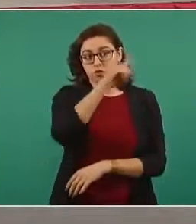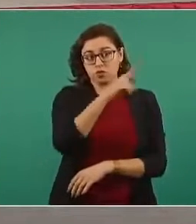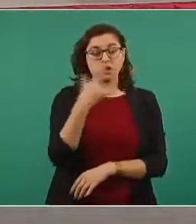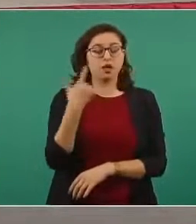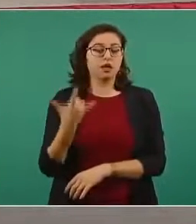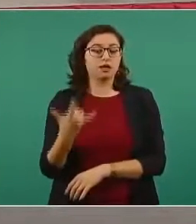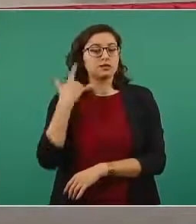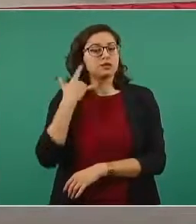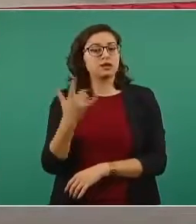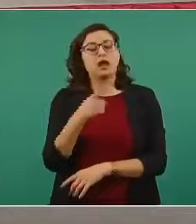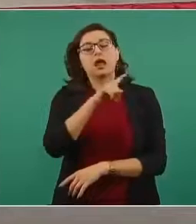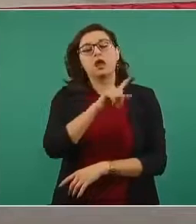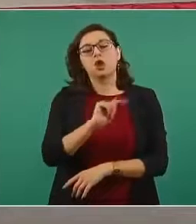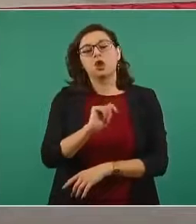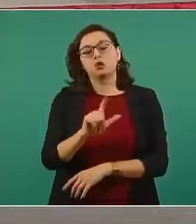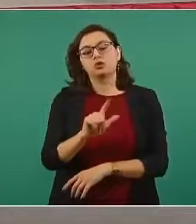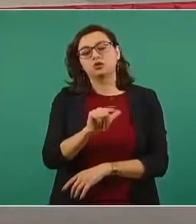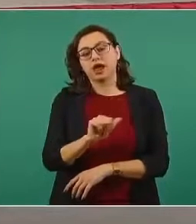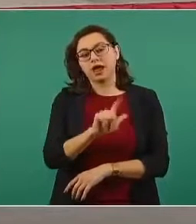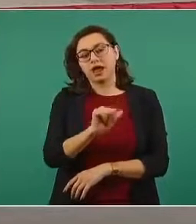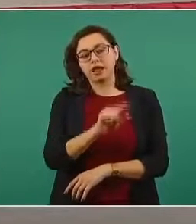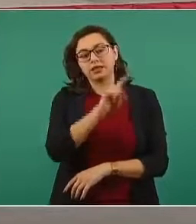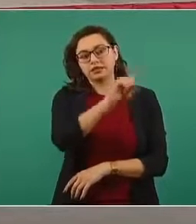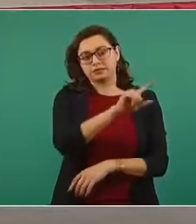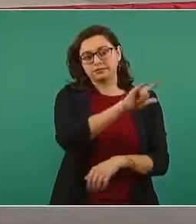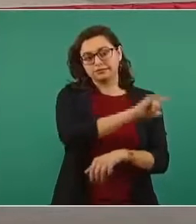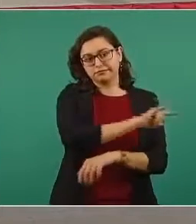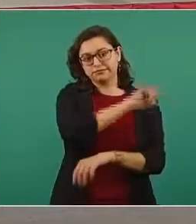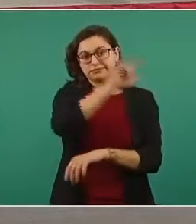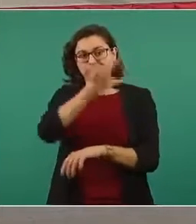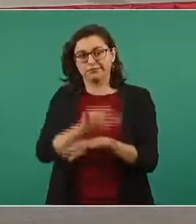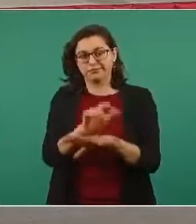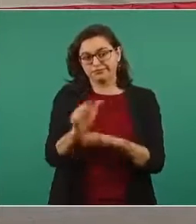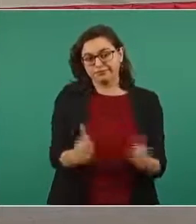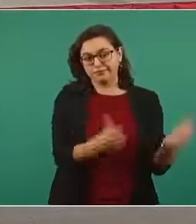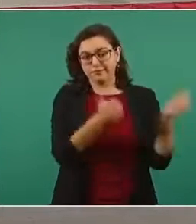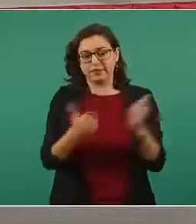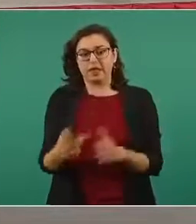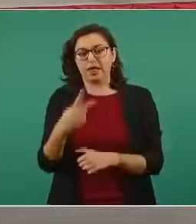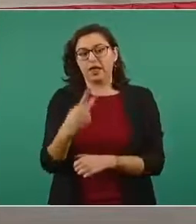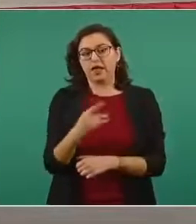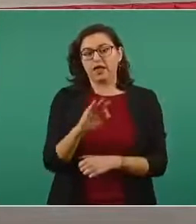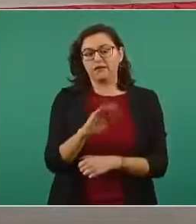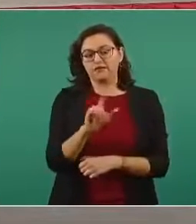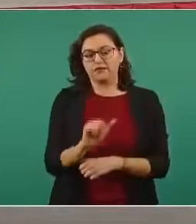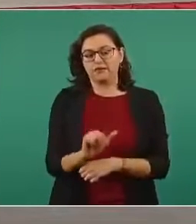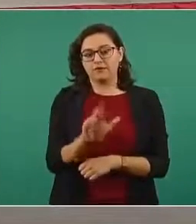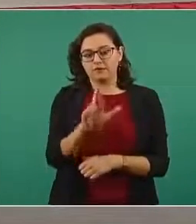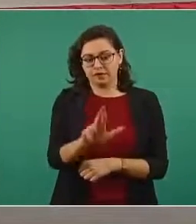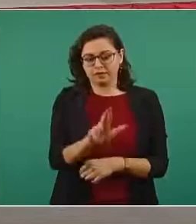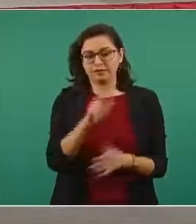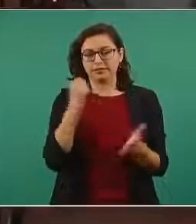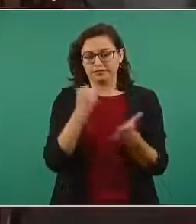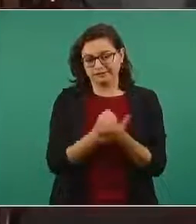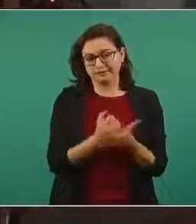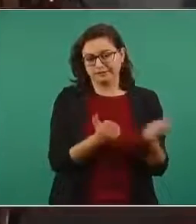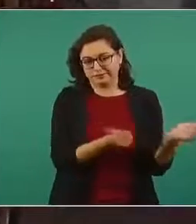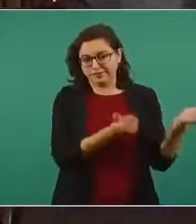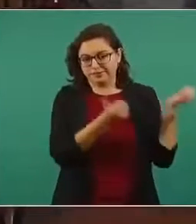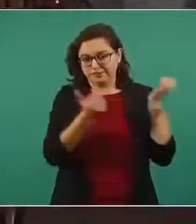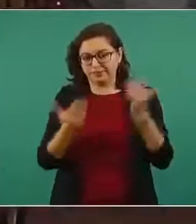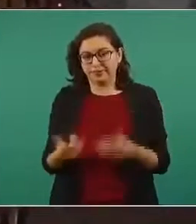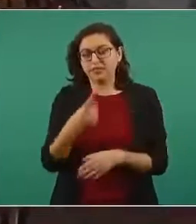Estados Unidos, recibimos de la farmacéutica Pfizer el embarque número 32 de la vacuna contra COVID-19 con